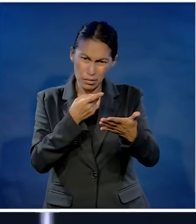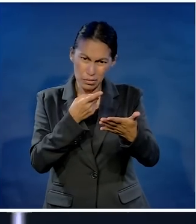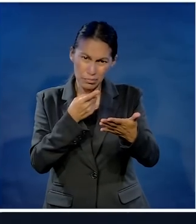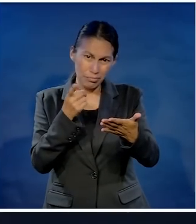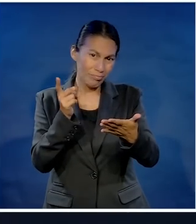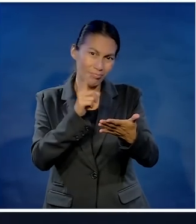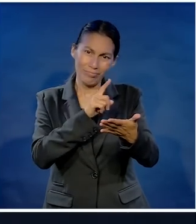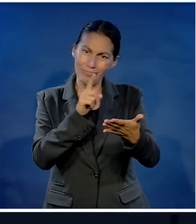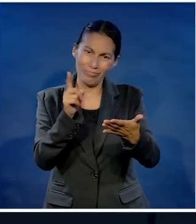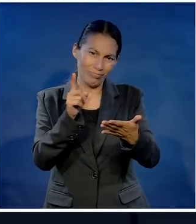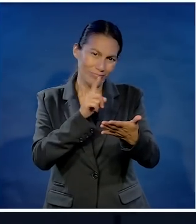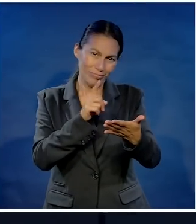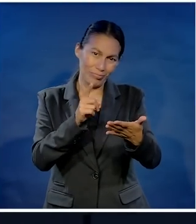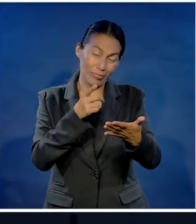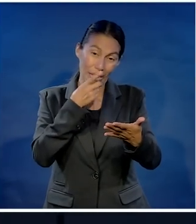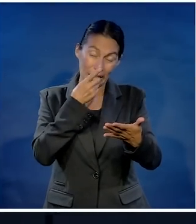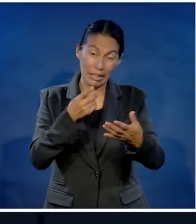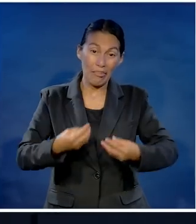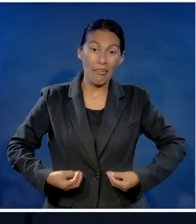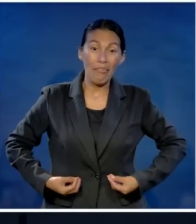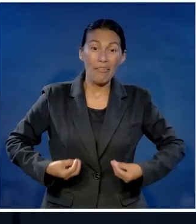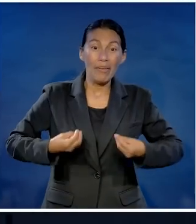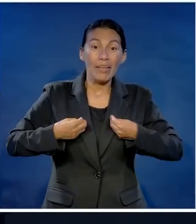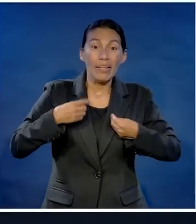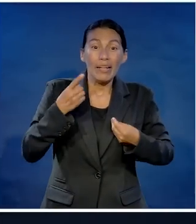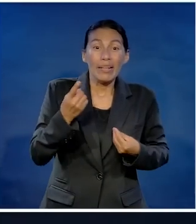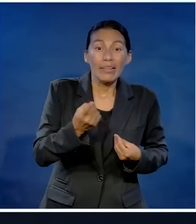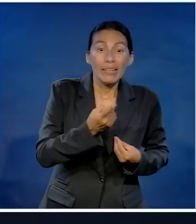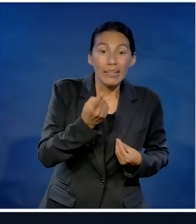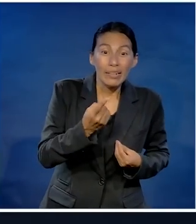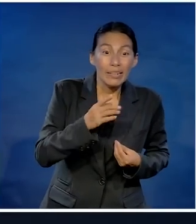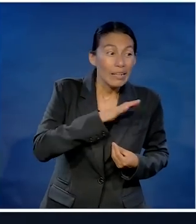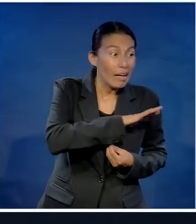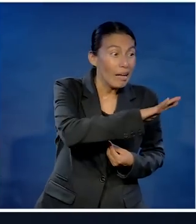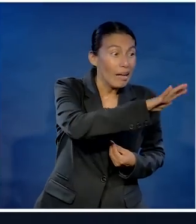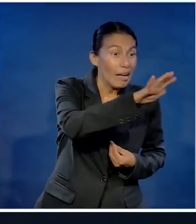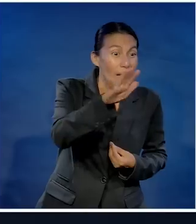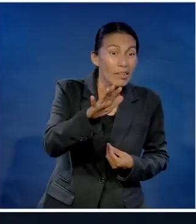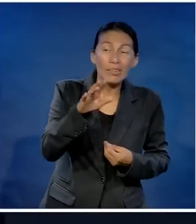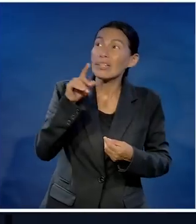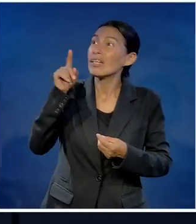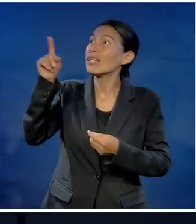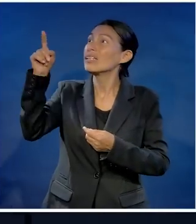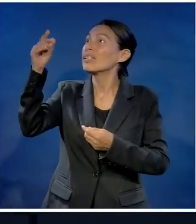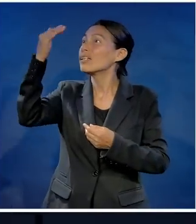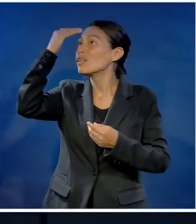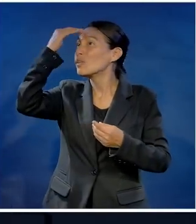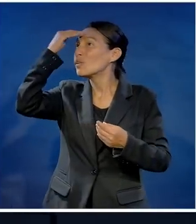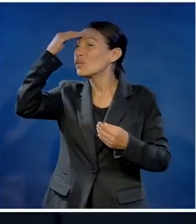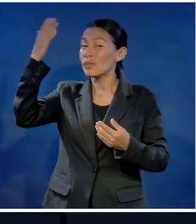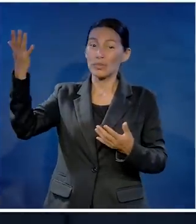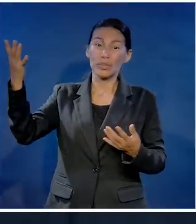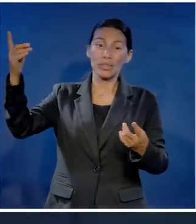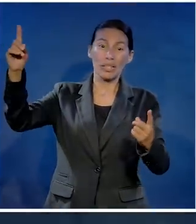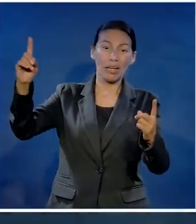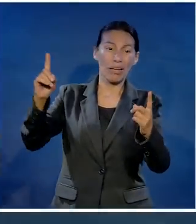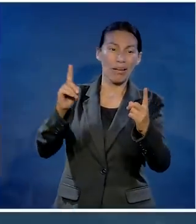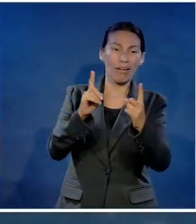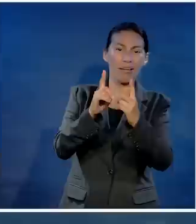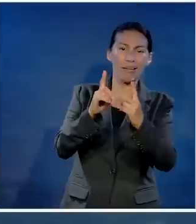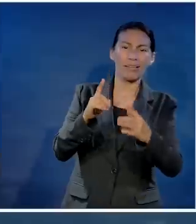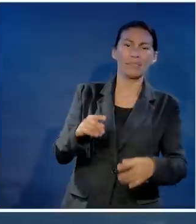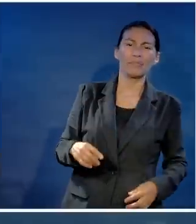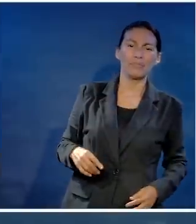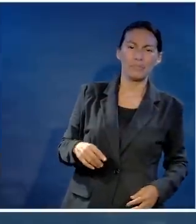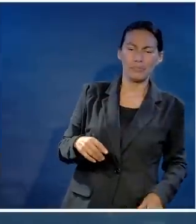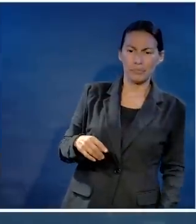Nada de eso está allí. Y esta es la vida eterna. Que te conozcan. ¿A quién,